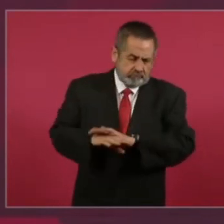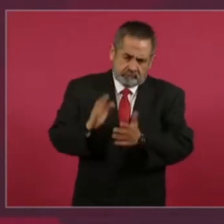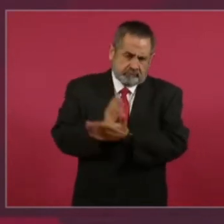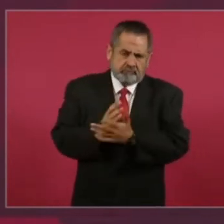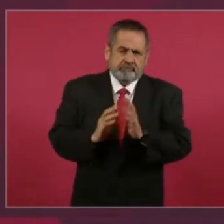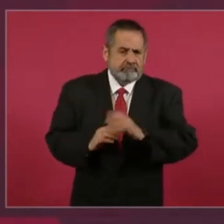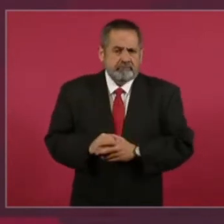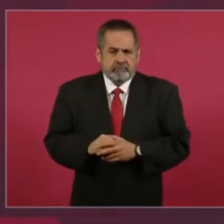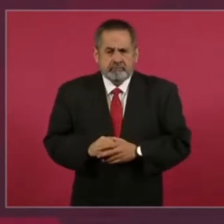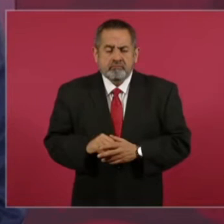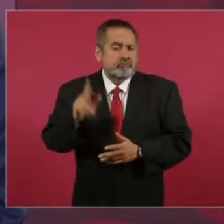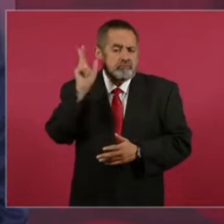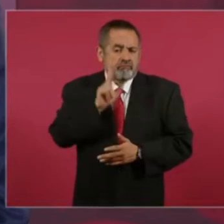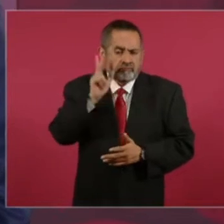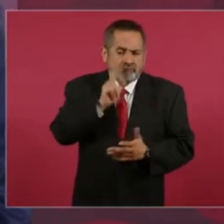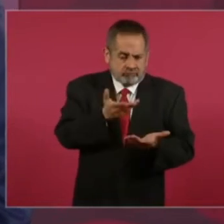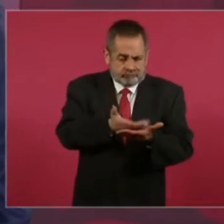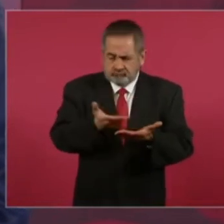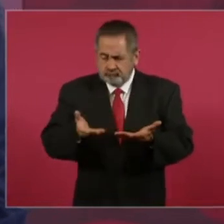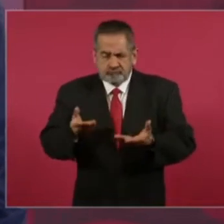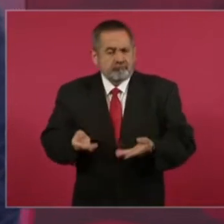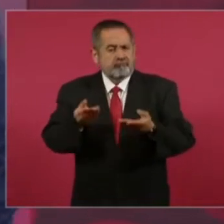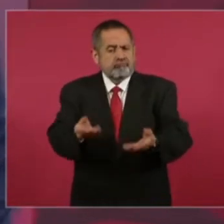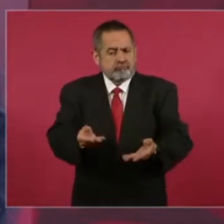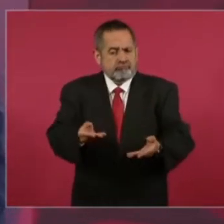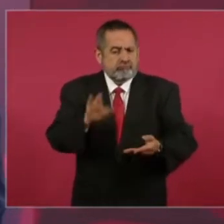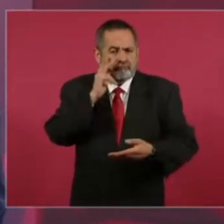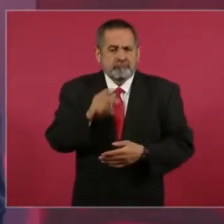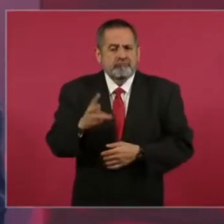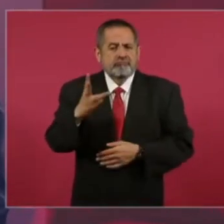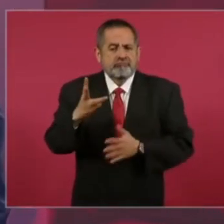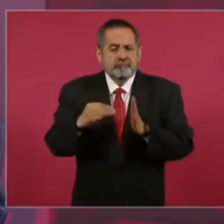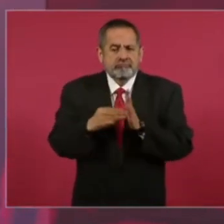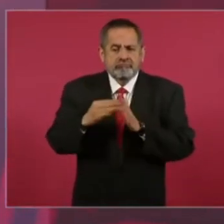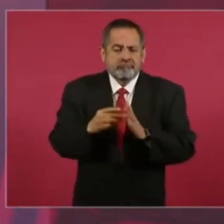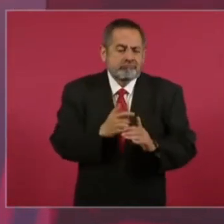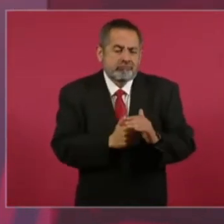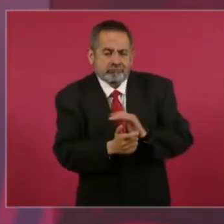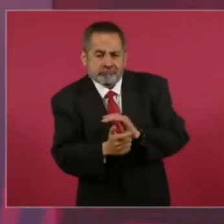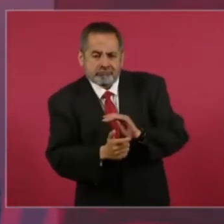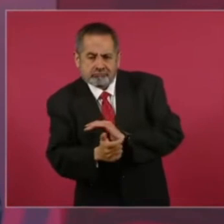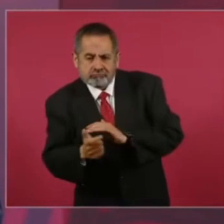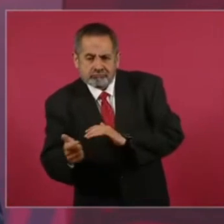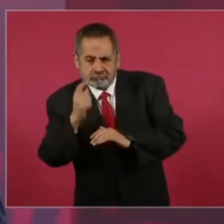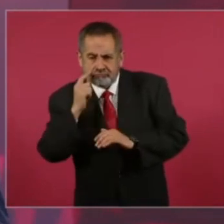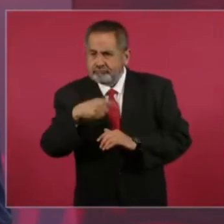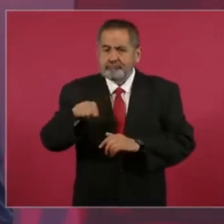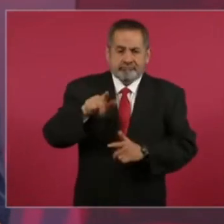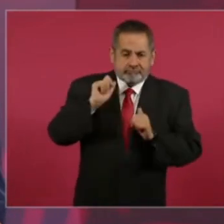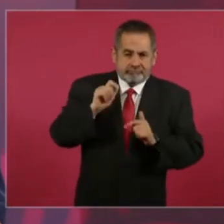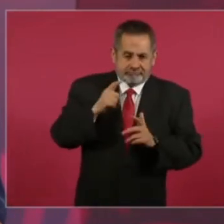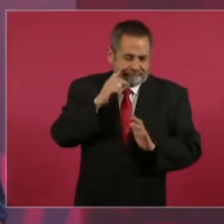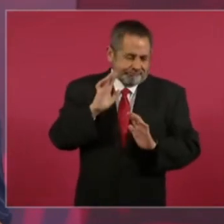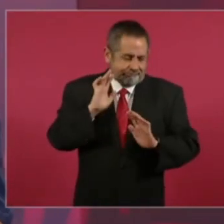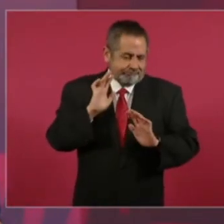que se presenten las pruebas de los tres millones de moche para poder cobrar lo